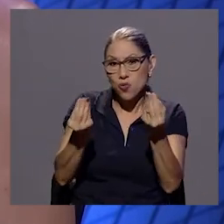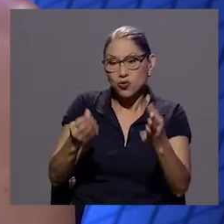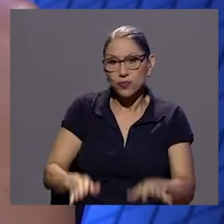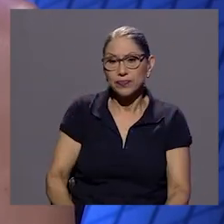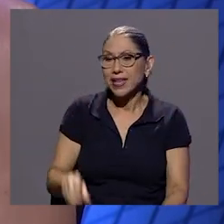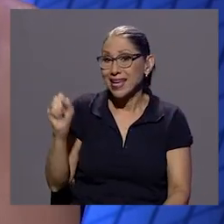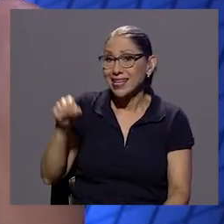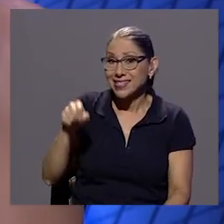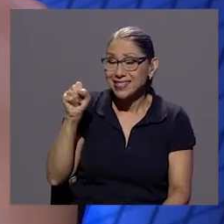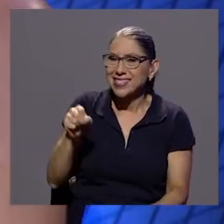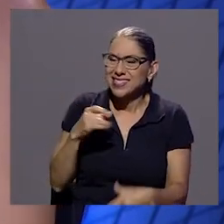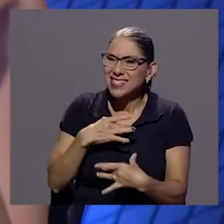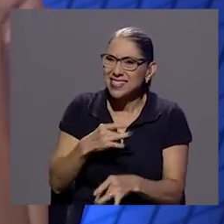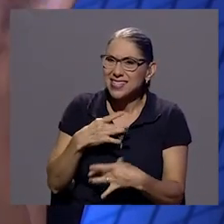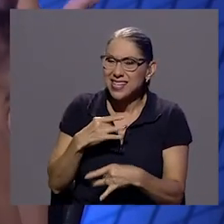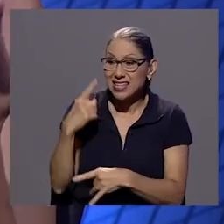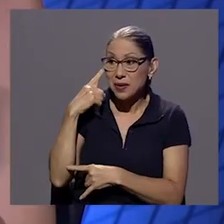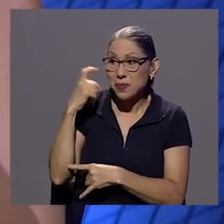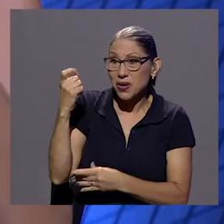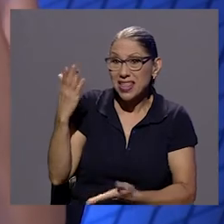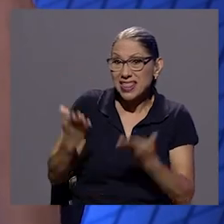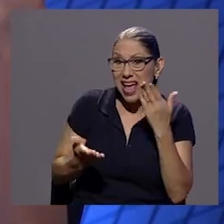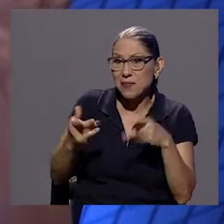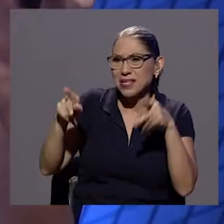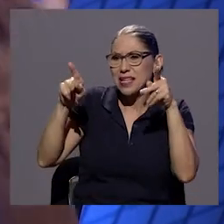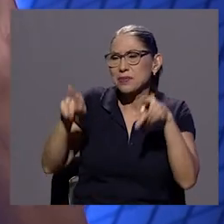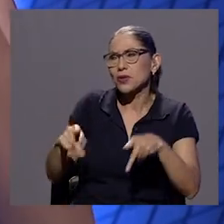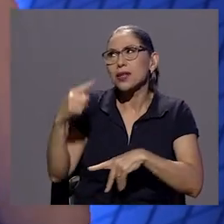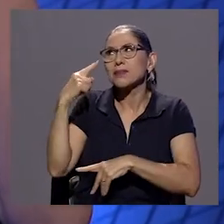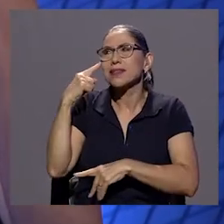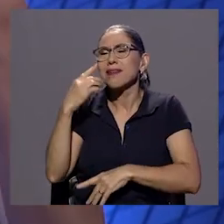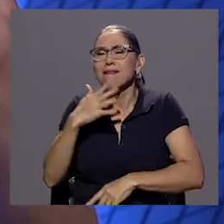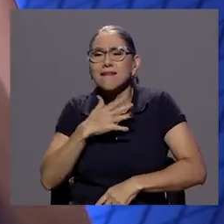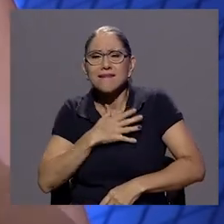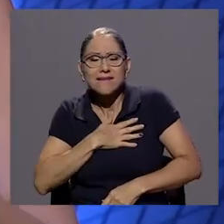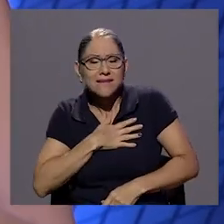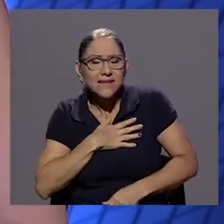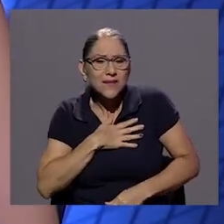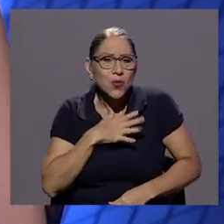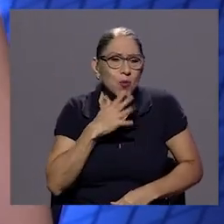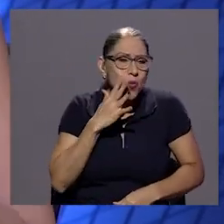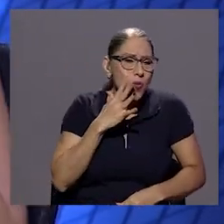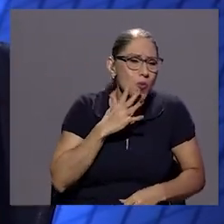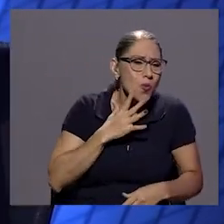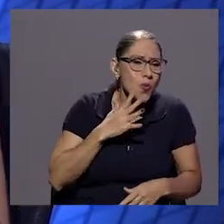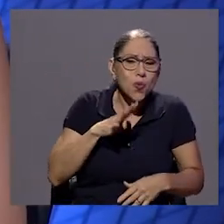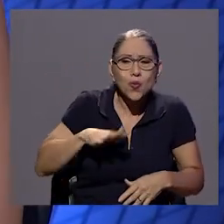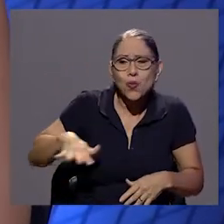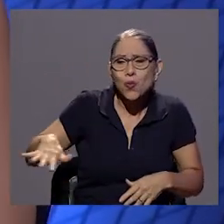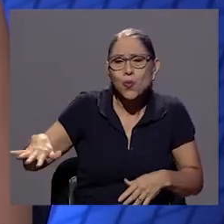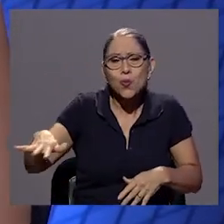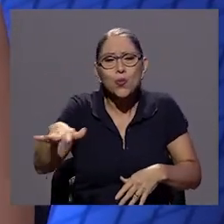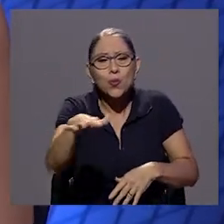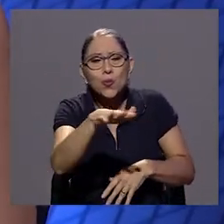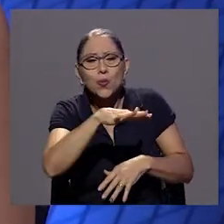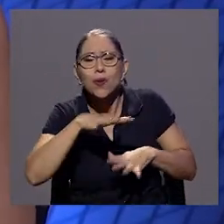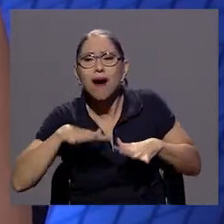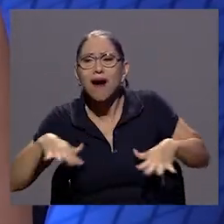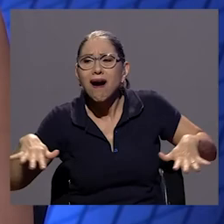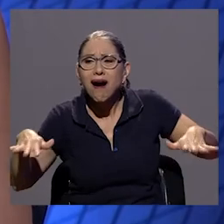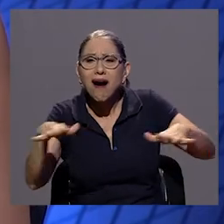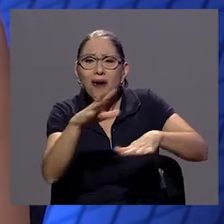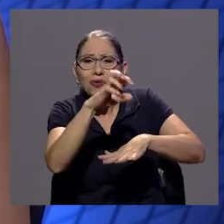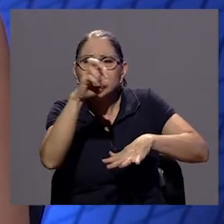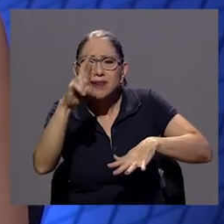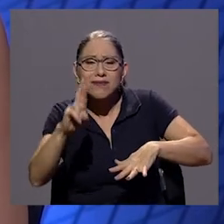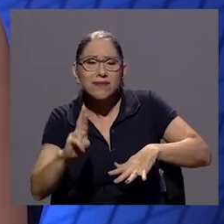poco exotizante y ¿verdad? y del trópico abundante ¿verdad? de este verde que es lindísimo y no